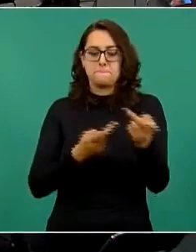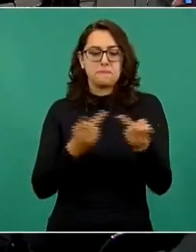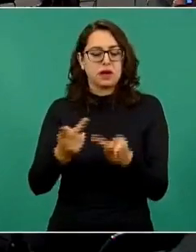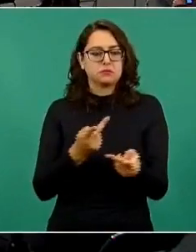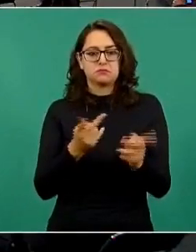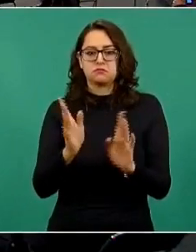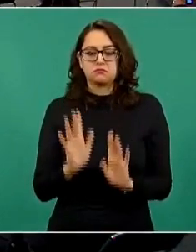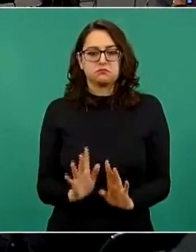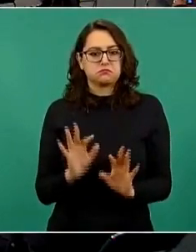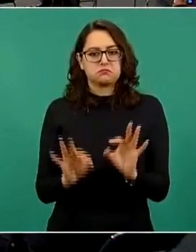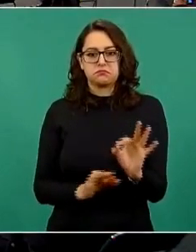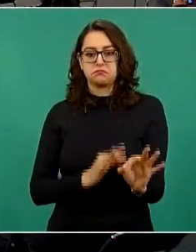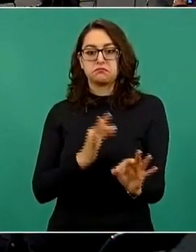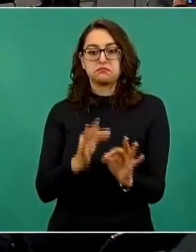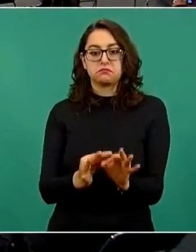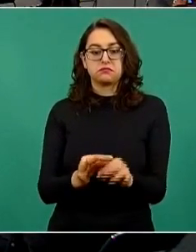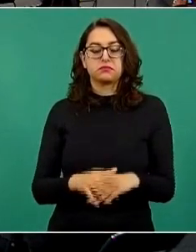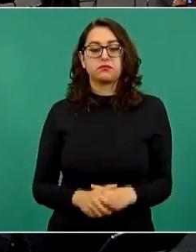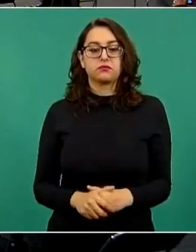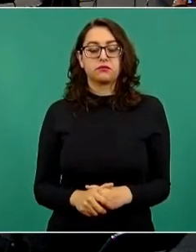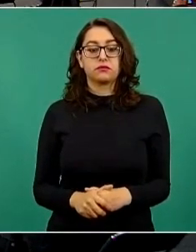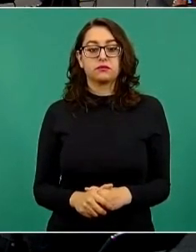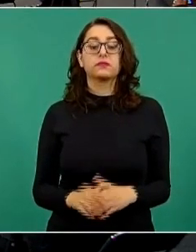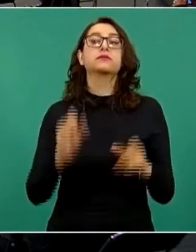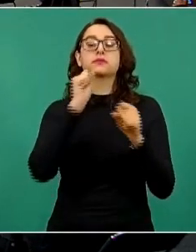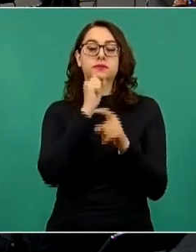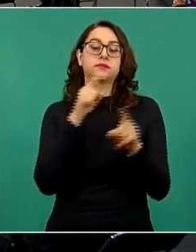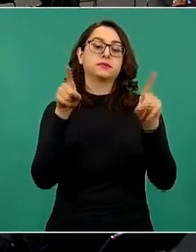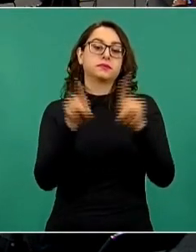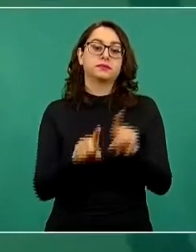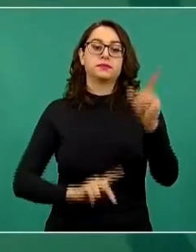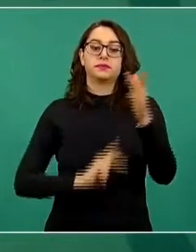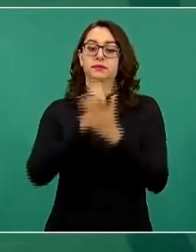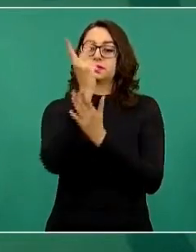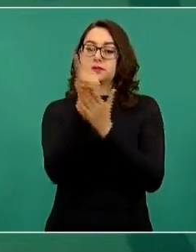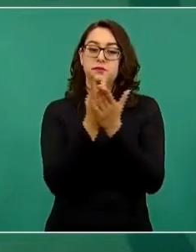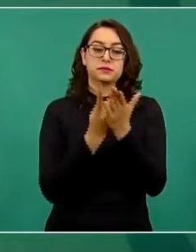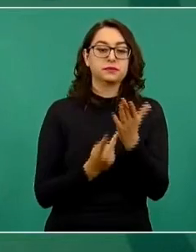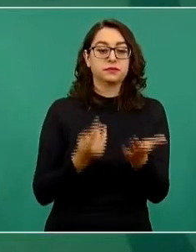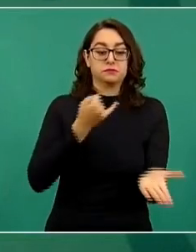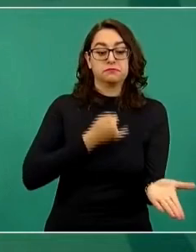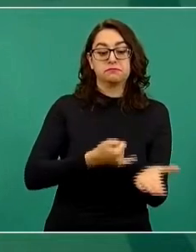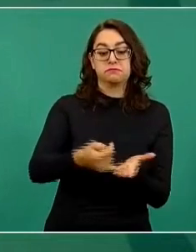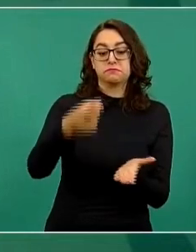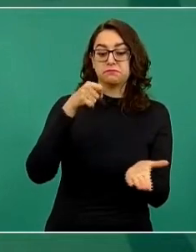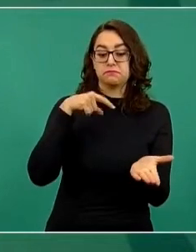Y el programa de reforestación más importante del mundo,